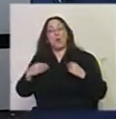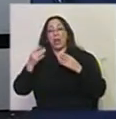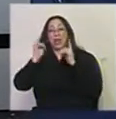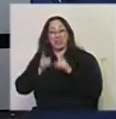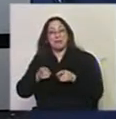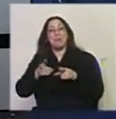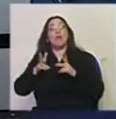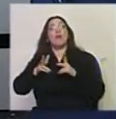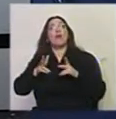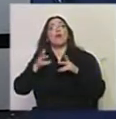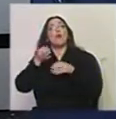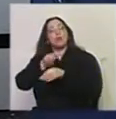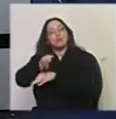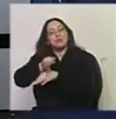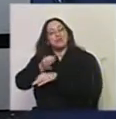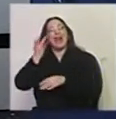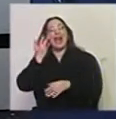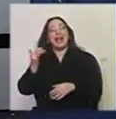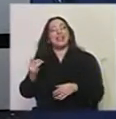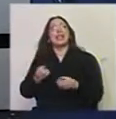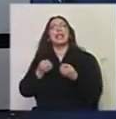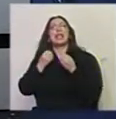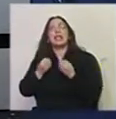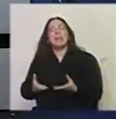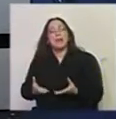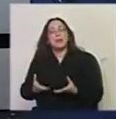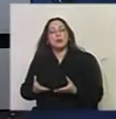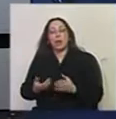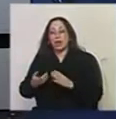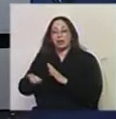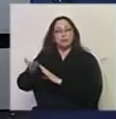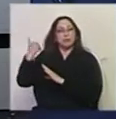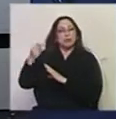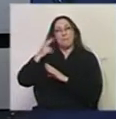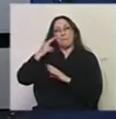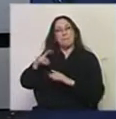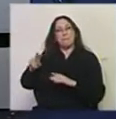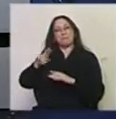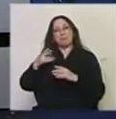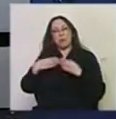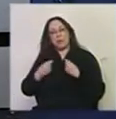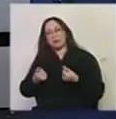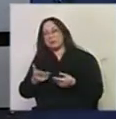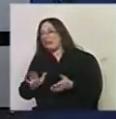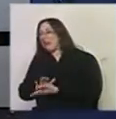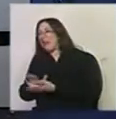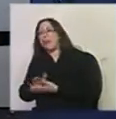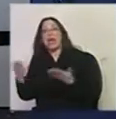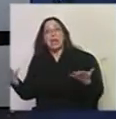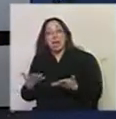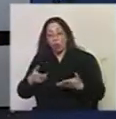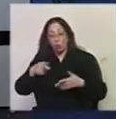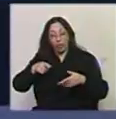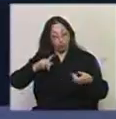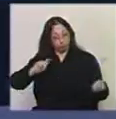en este sentido. ¿Qué pasó desde aquella percepción que nosotros teníamos hasta acá para que tengamos esta realidad?